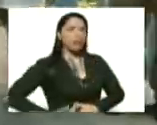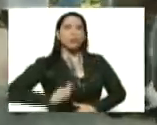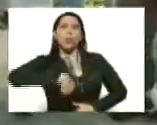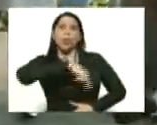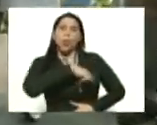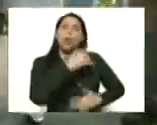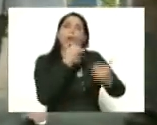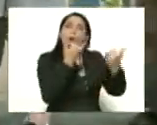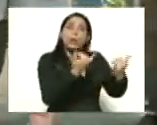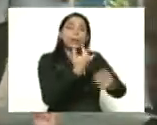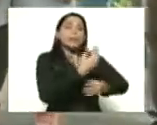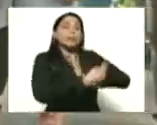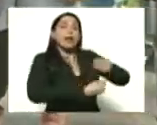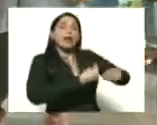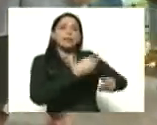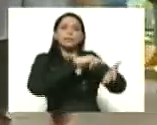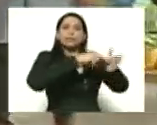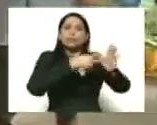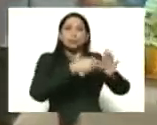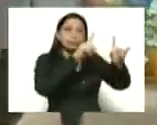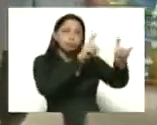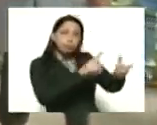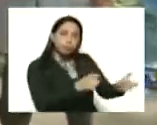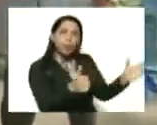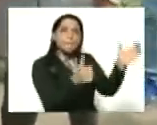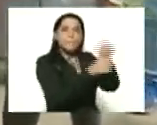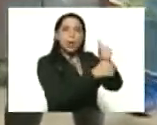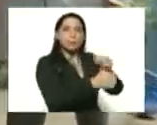proceder a realizar lo que es la pesquisa activa.